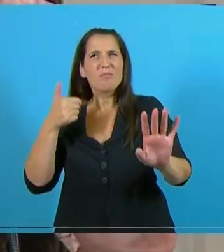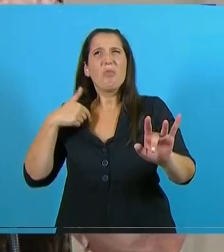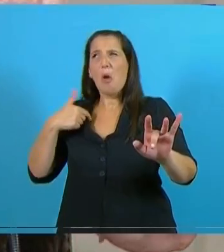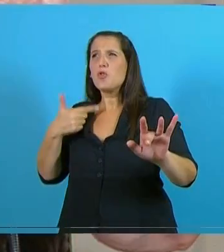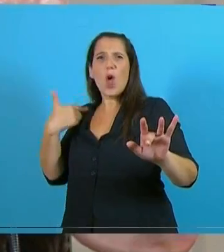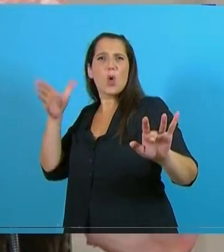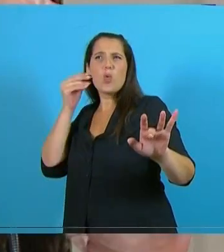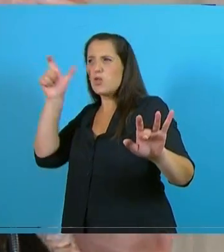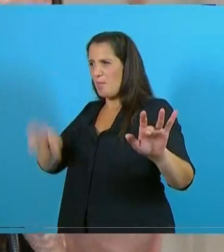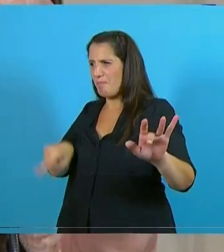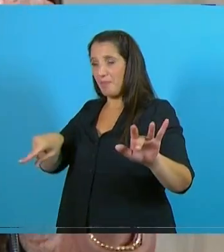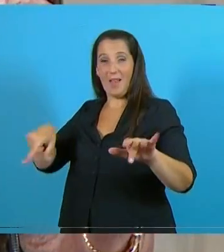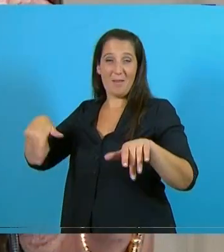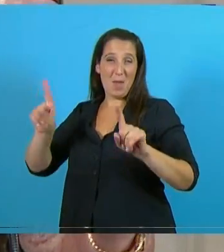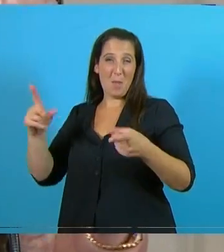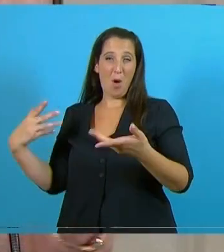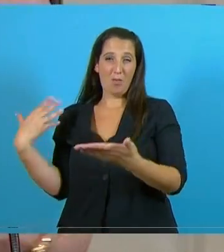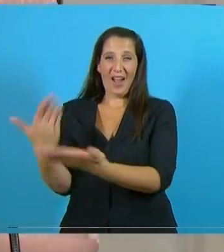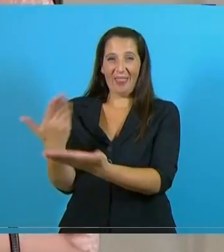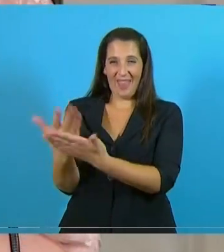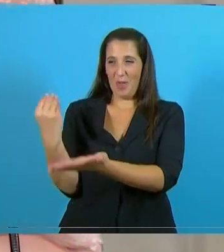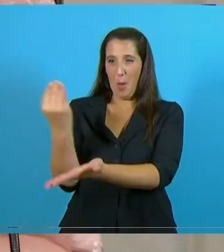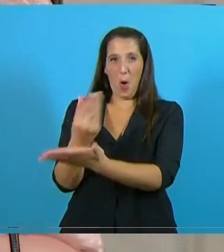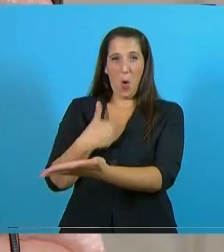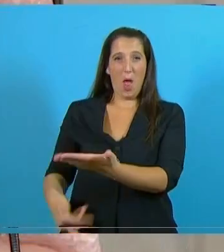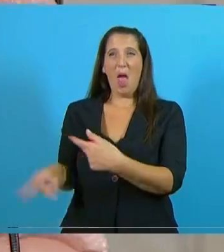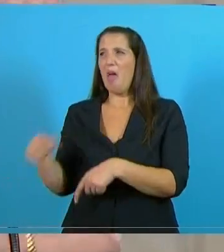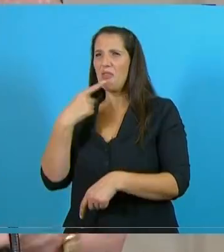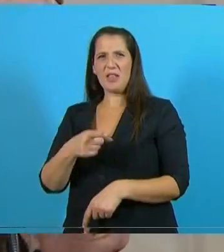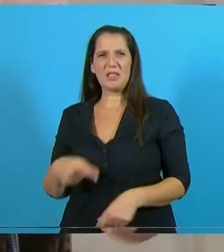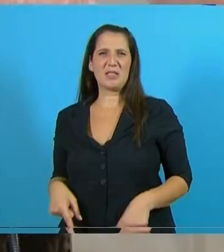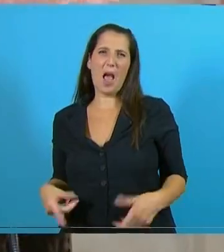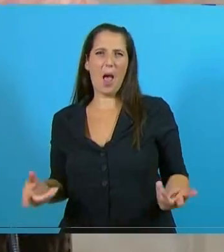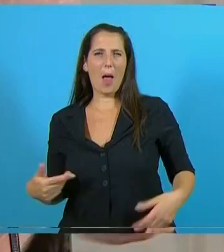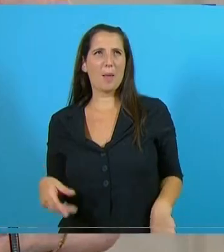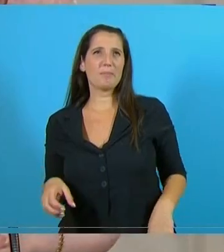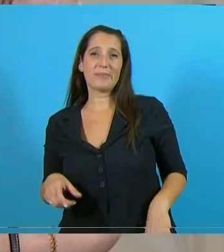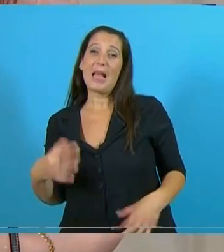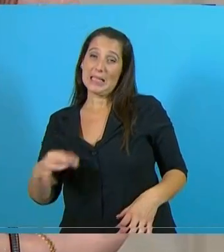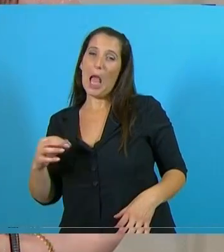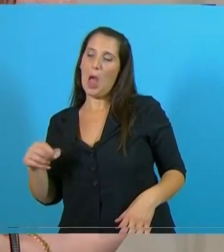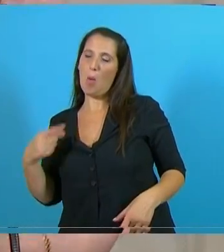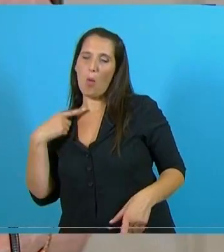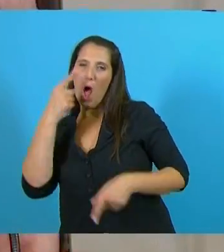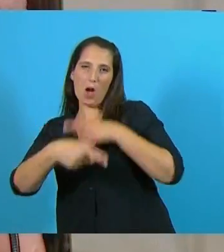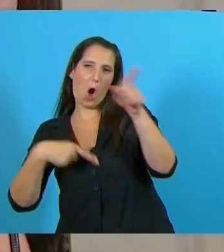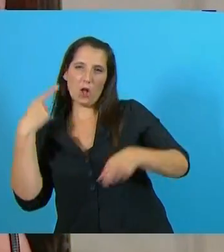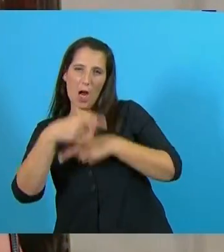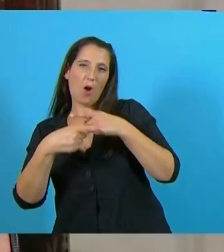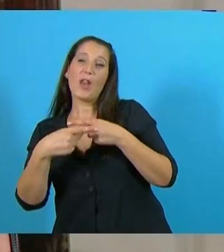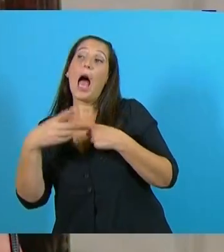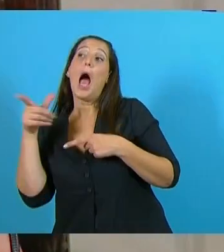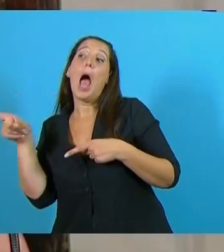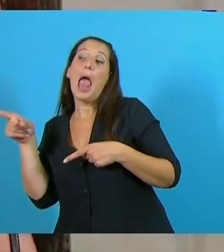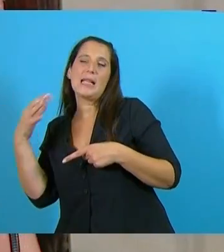decir que él levantaba todos los principios del justicialismo, salvo los nuestros, calculo que va a estar de acuerdo con esto que hizo Perón, así que